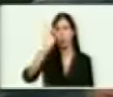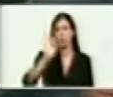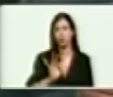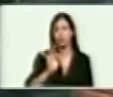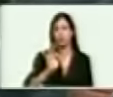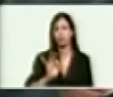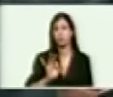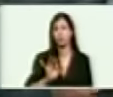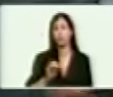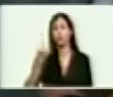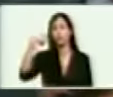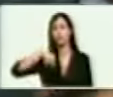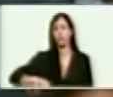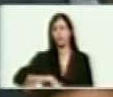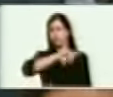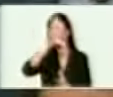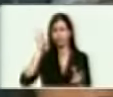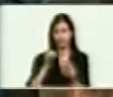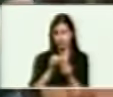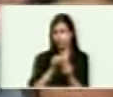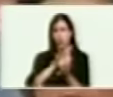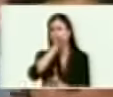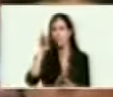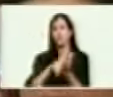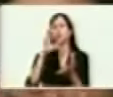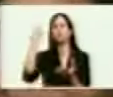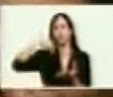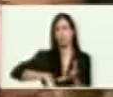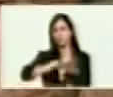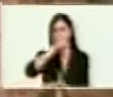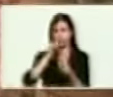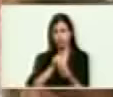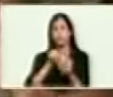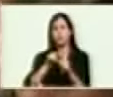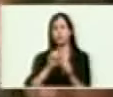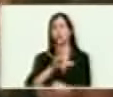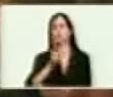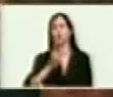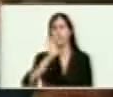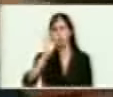ingreso real integral de los trabajadores y trabajadoras del país.